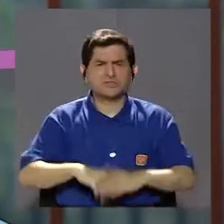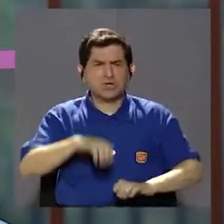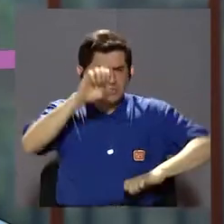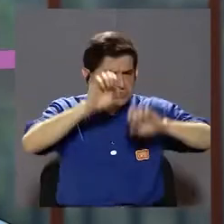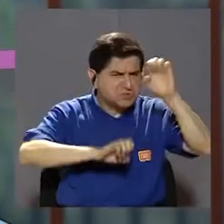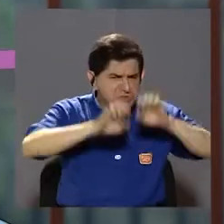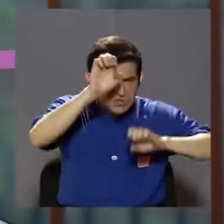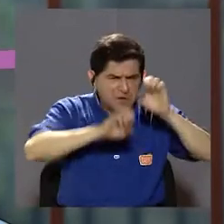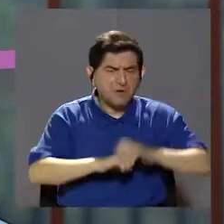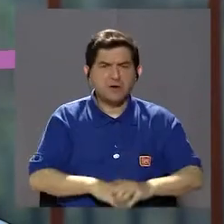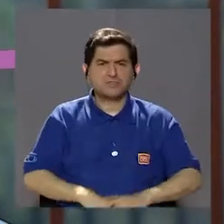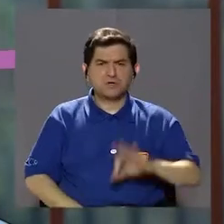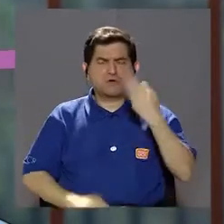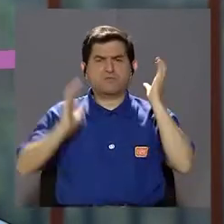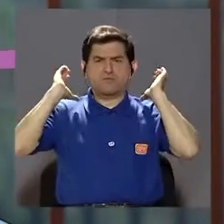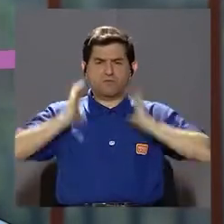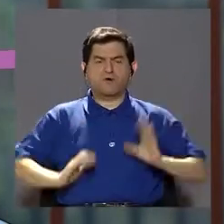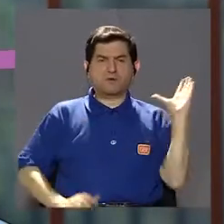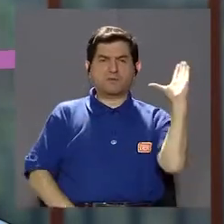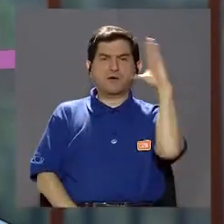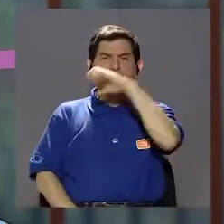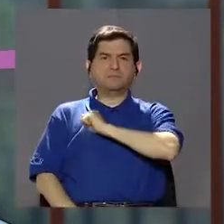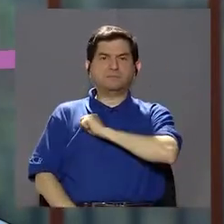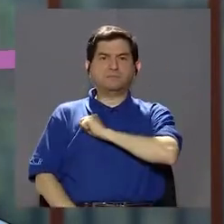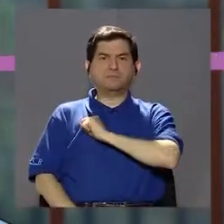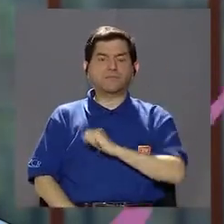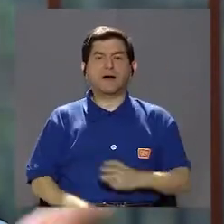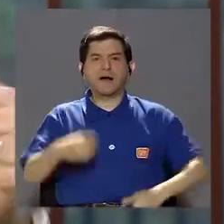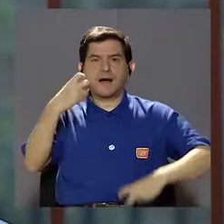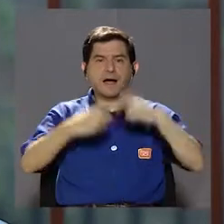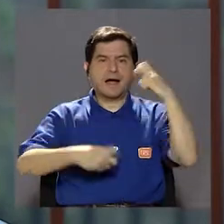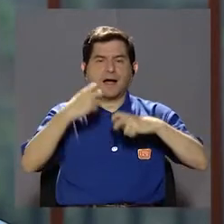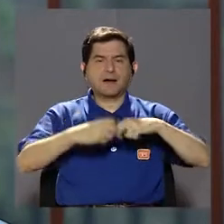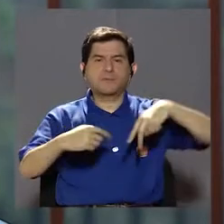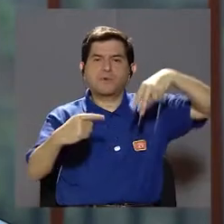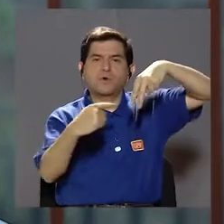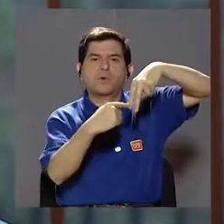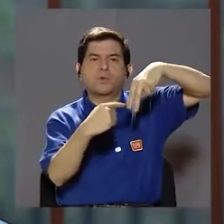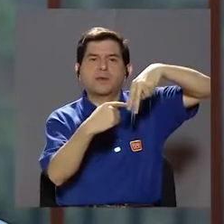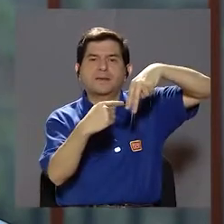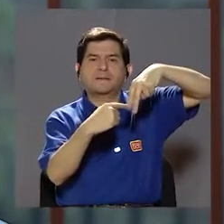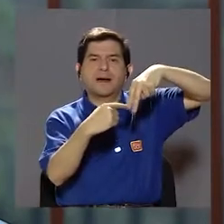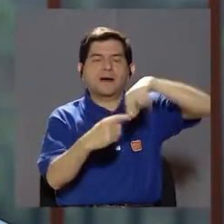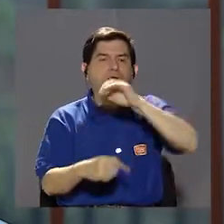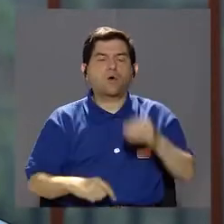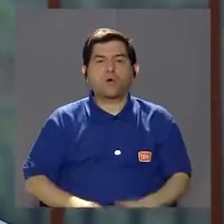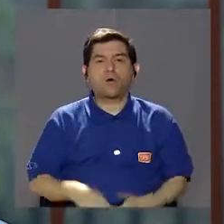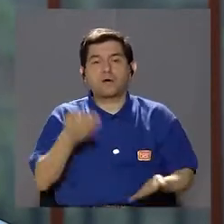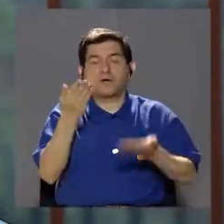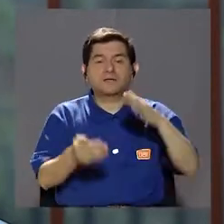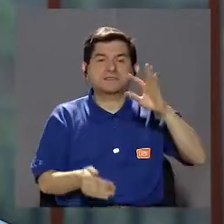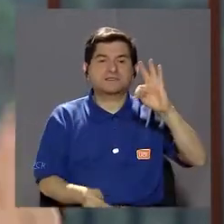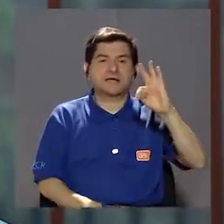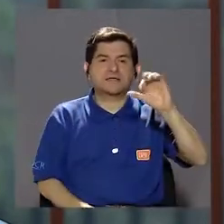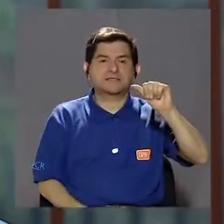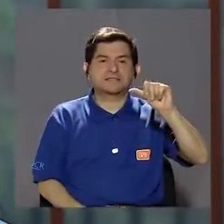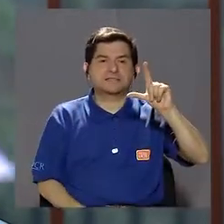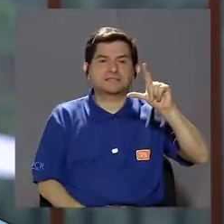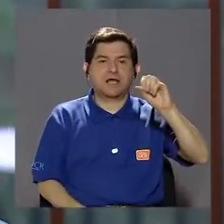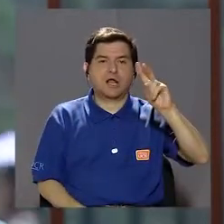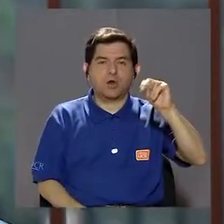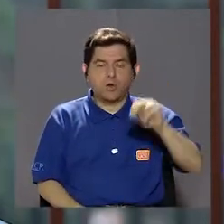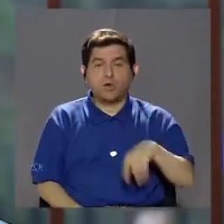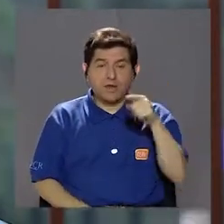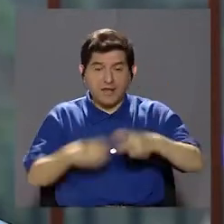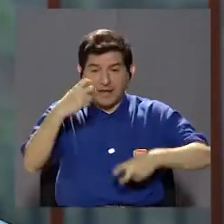hacemos una valoración postural y nos damos cuenta que venía por un problema en el tobillo, por decirlo así, en el talón, que nos está